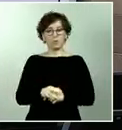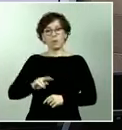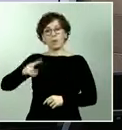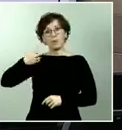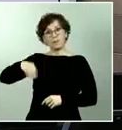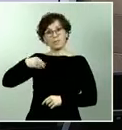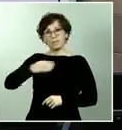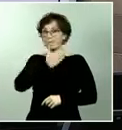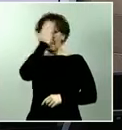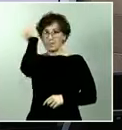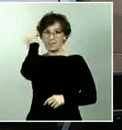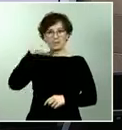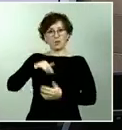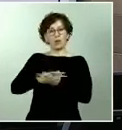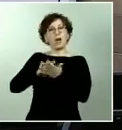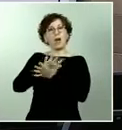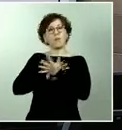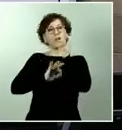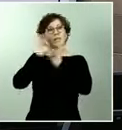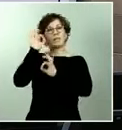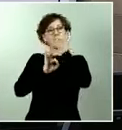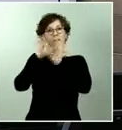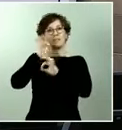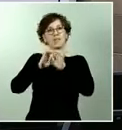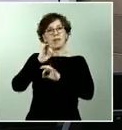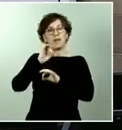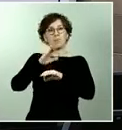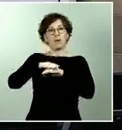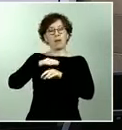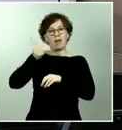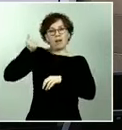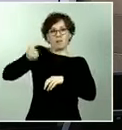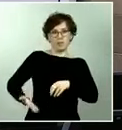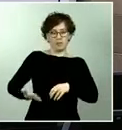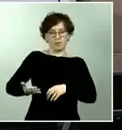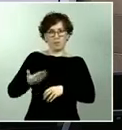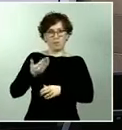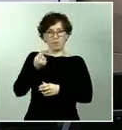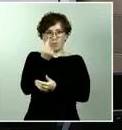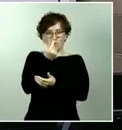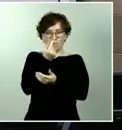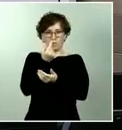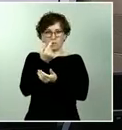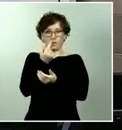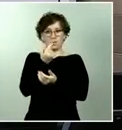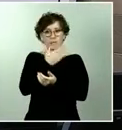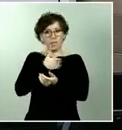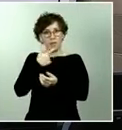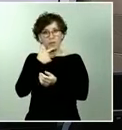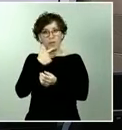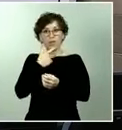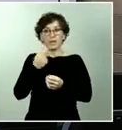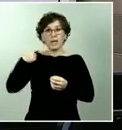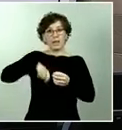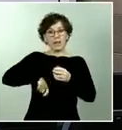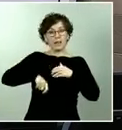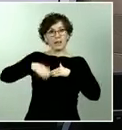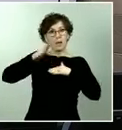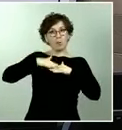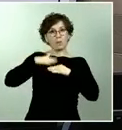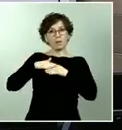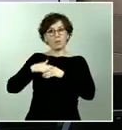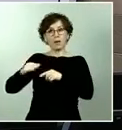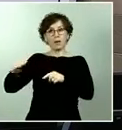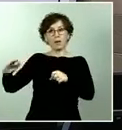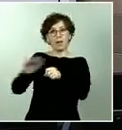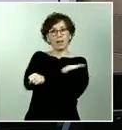tasa COVID para grandes fortunas les quisiera saber si piensan pagar así el coste de esta renta mínima vital o a qué se va a dedicar o a qué